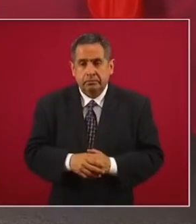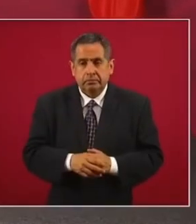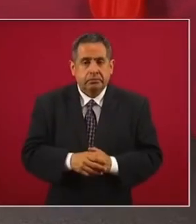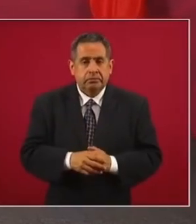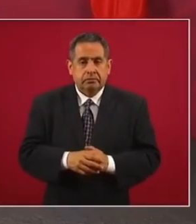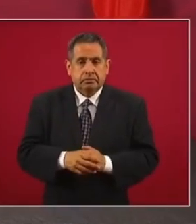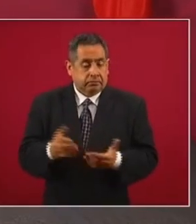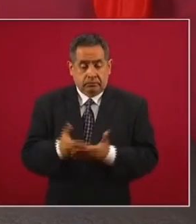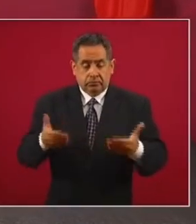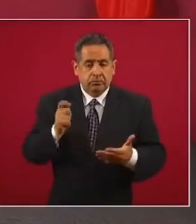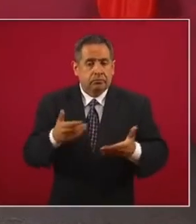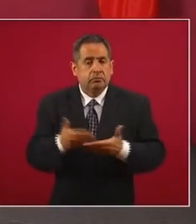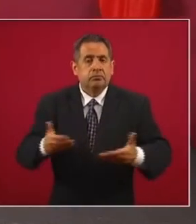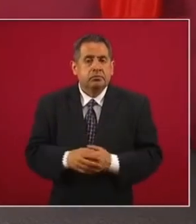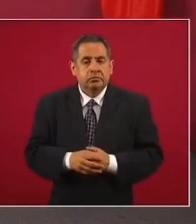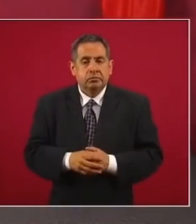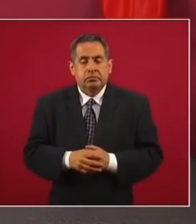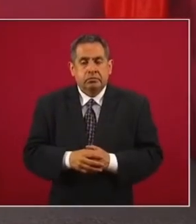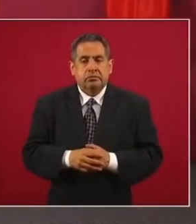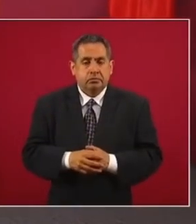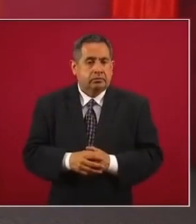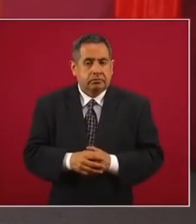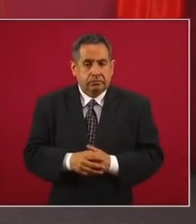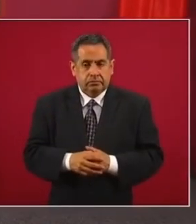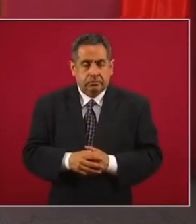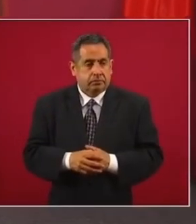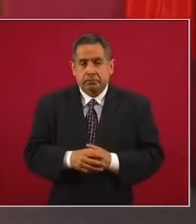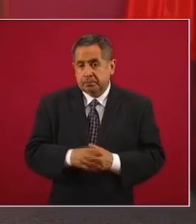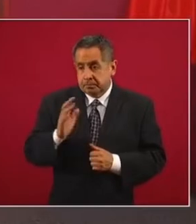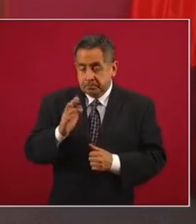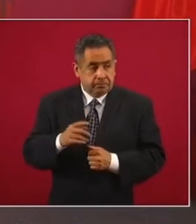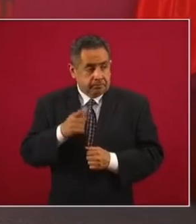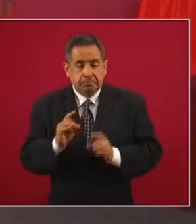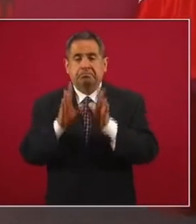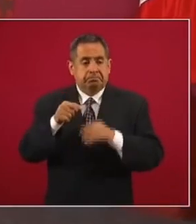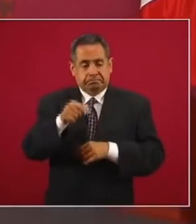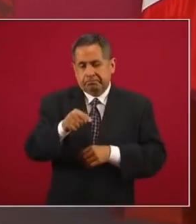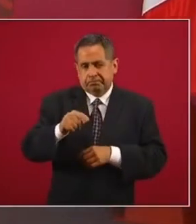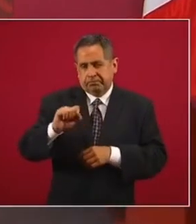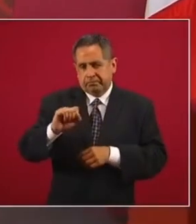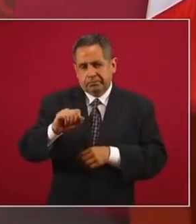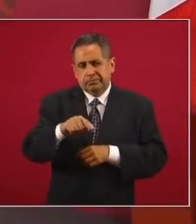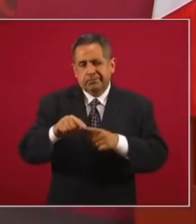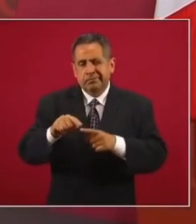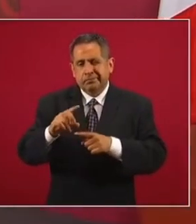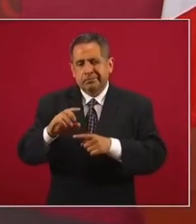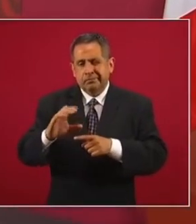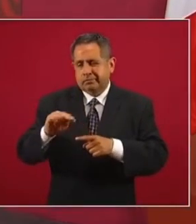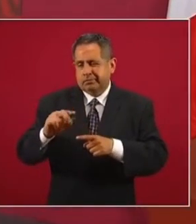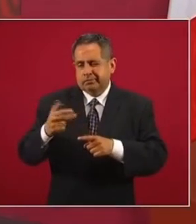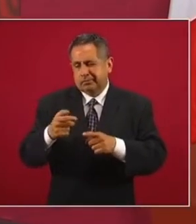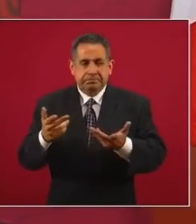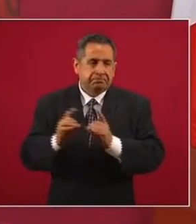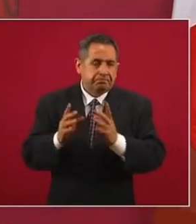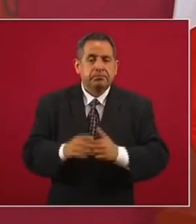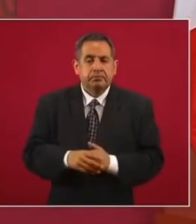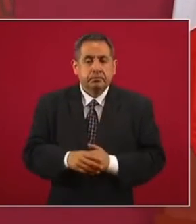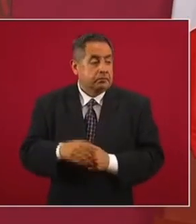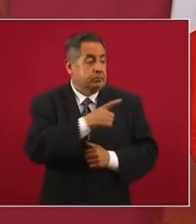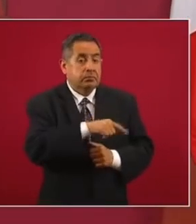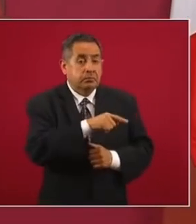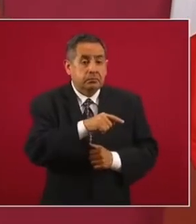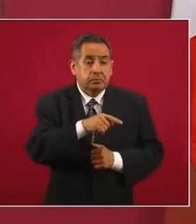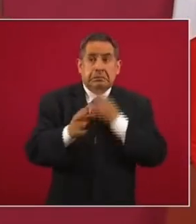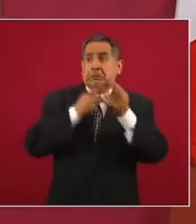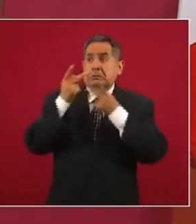ahora que se da esta situación, pues le dan